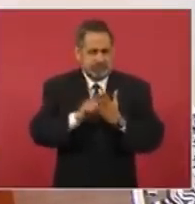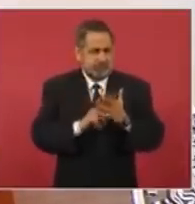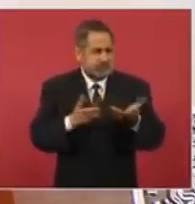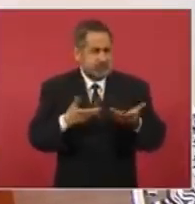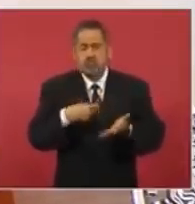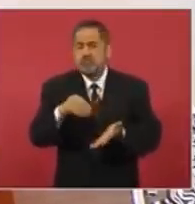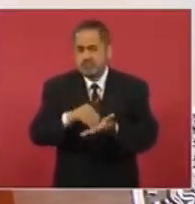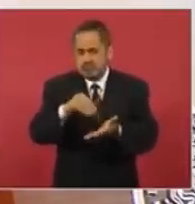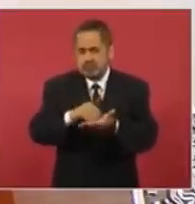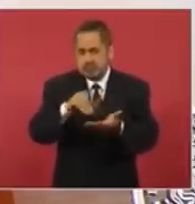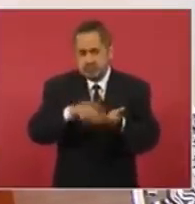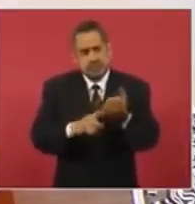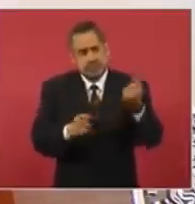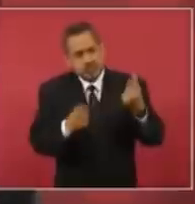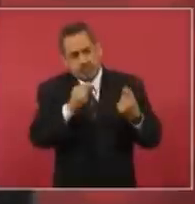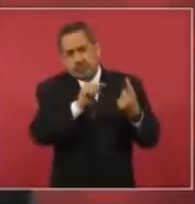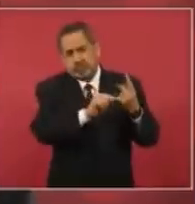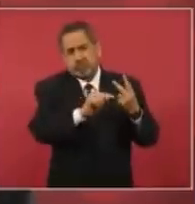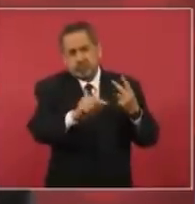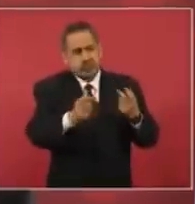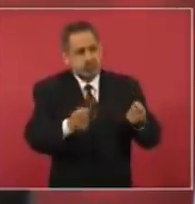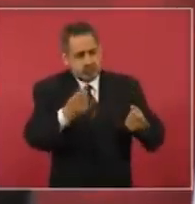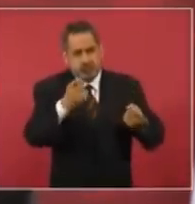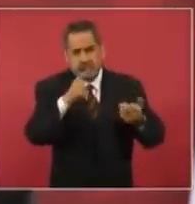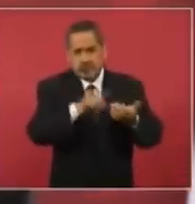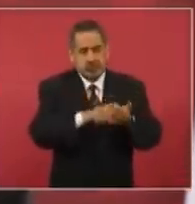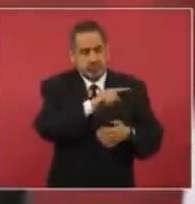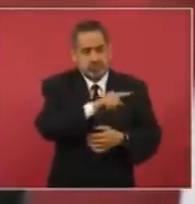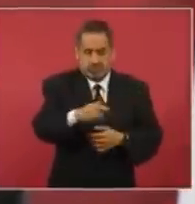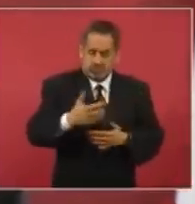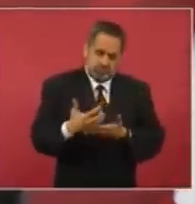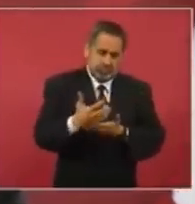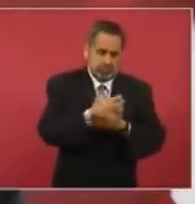Todavía hay algunos.